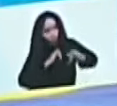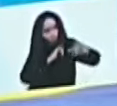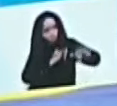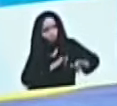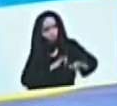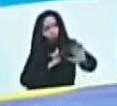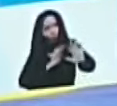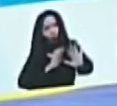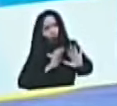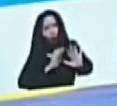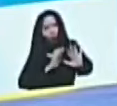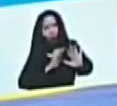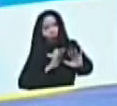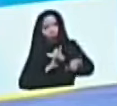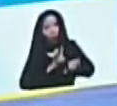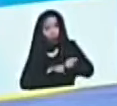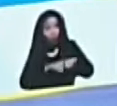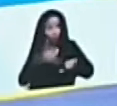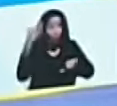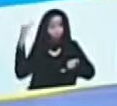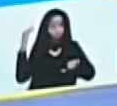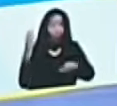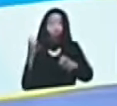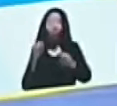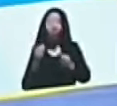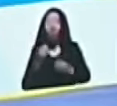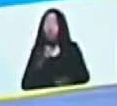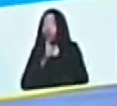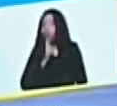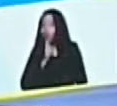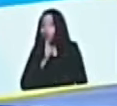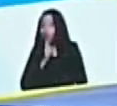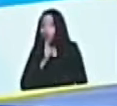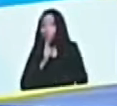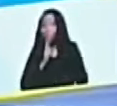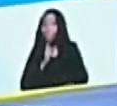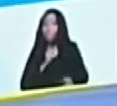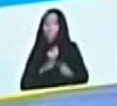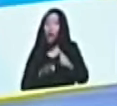fueron tiempos muy difíciles que pasamos, pero que nos dejaron